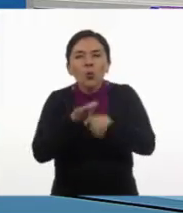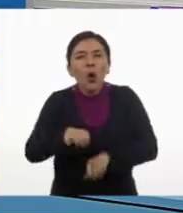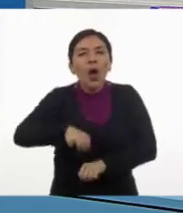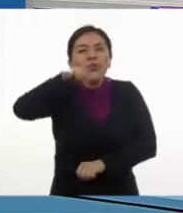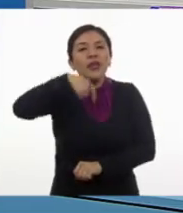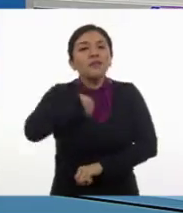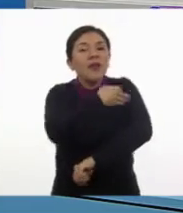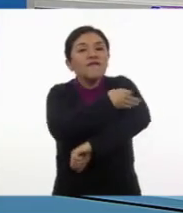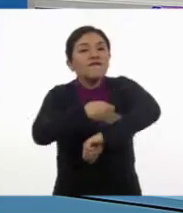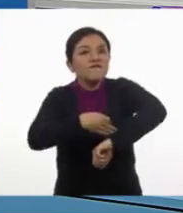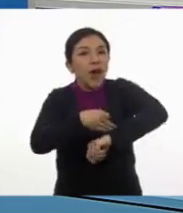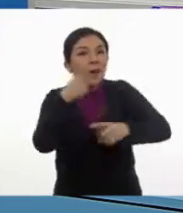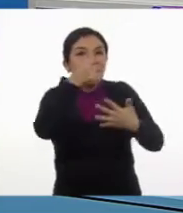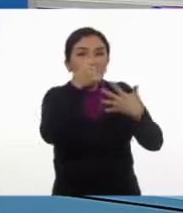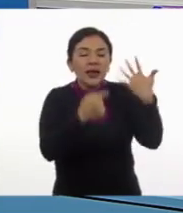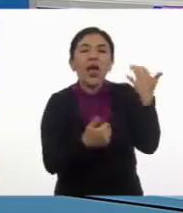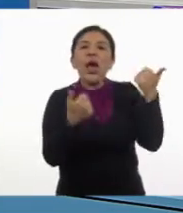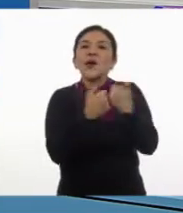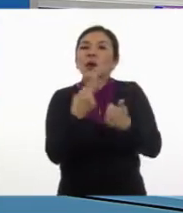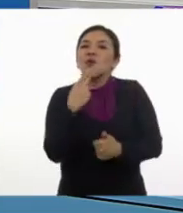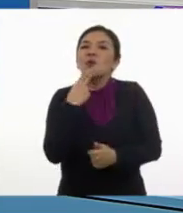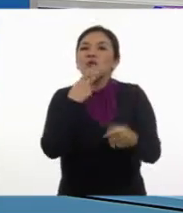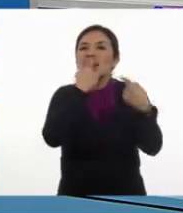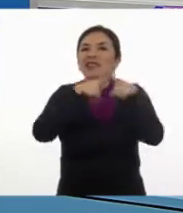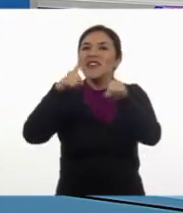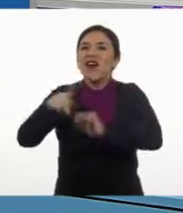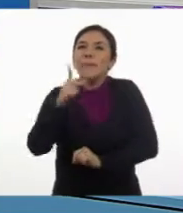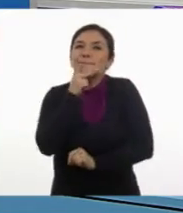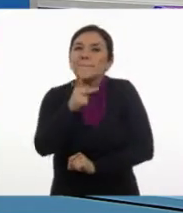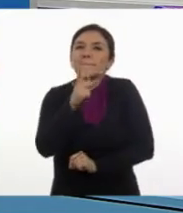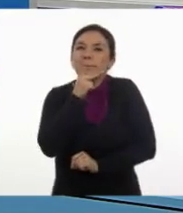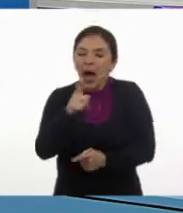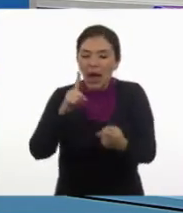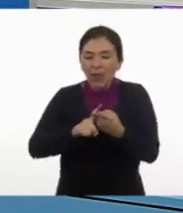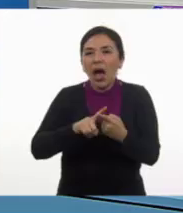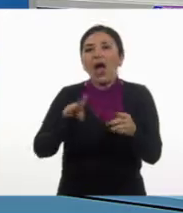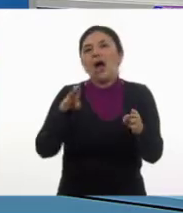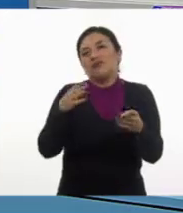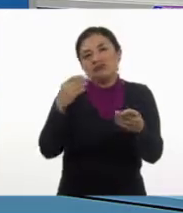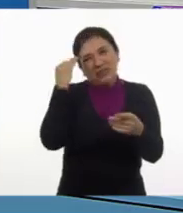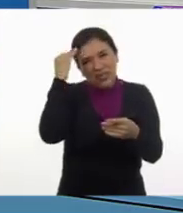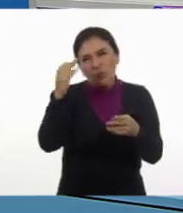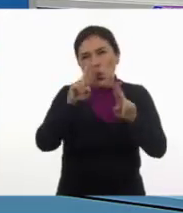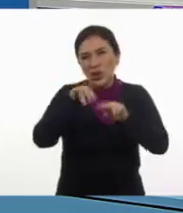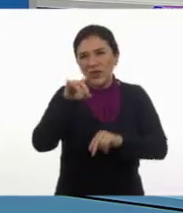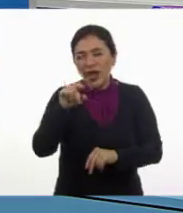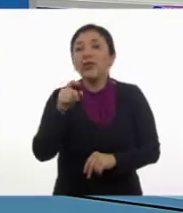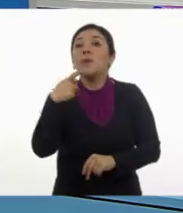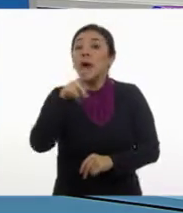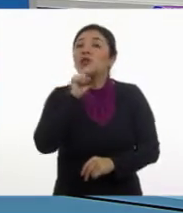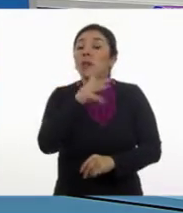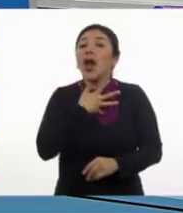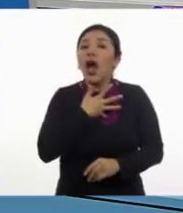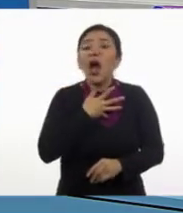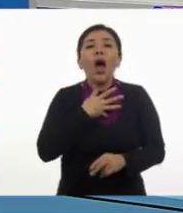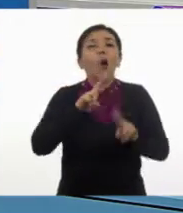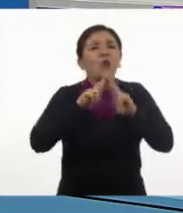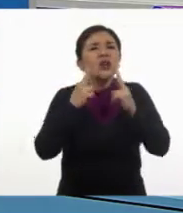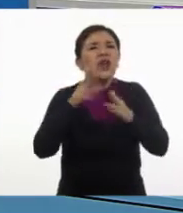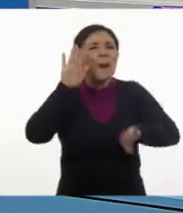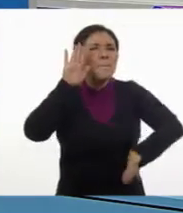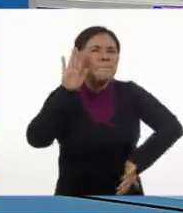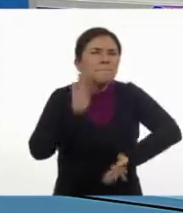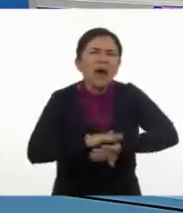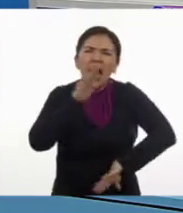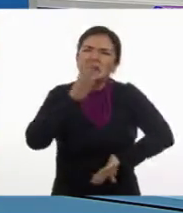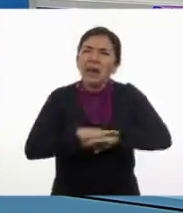miembros de mi familia, utilizando diferentes unidades de tiempo, pero también existen unidades más,